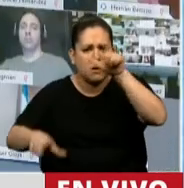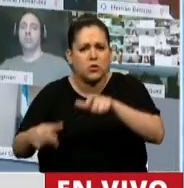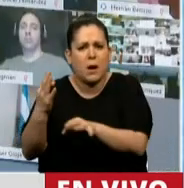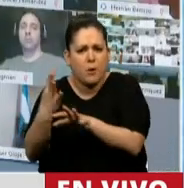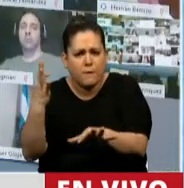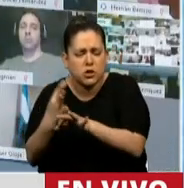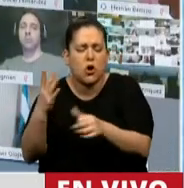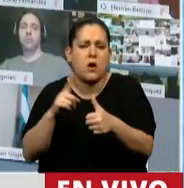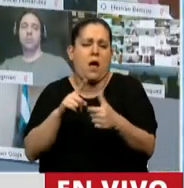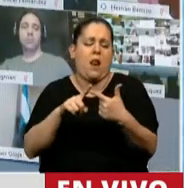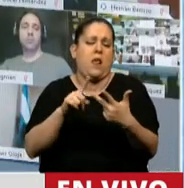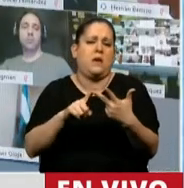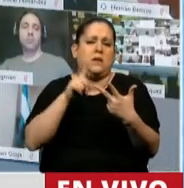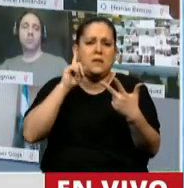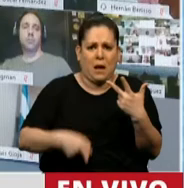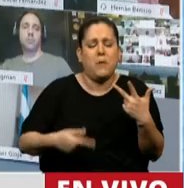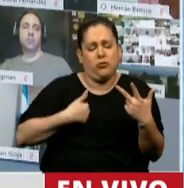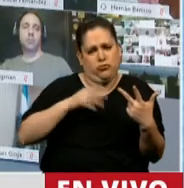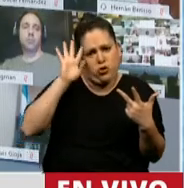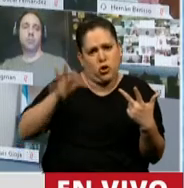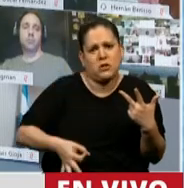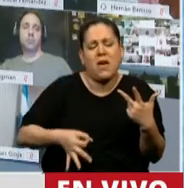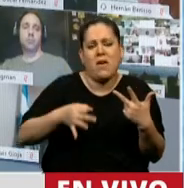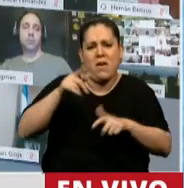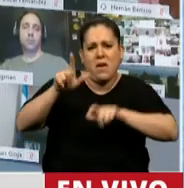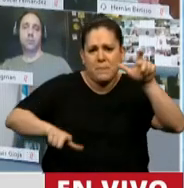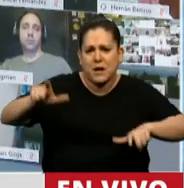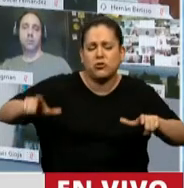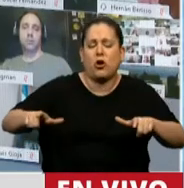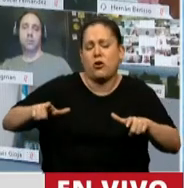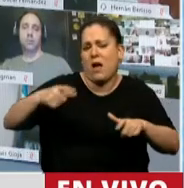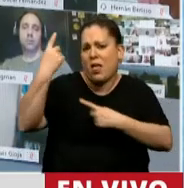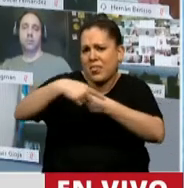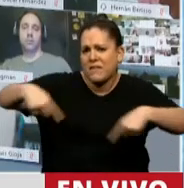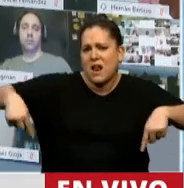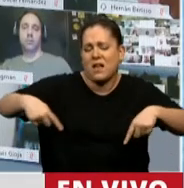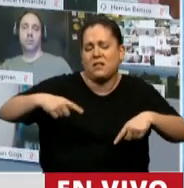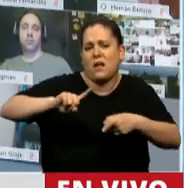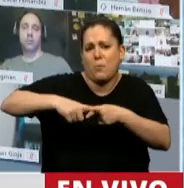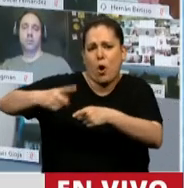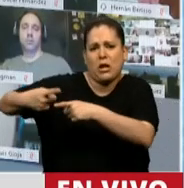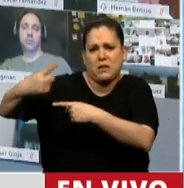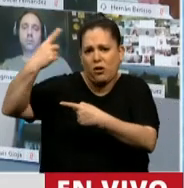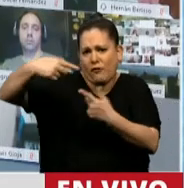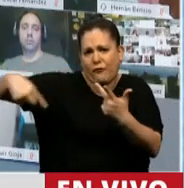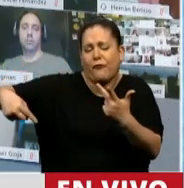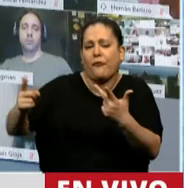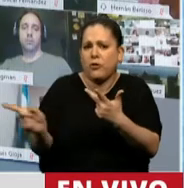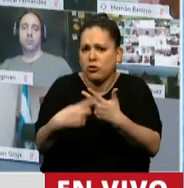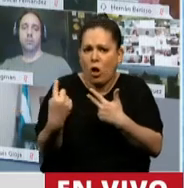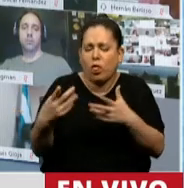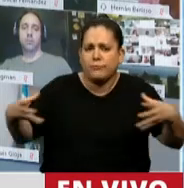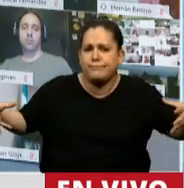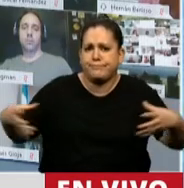y me consta del esfuerzo enorme de los distintos niveles de gobierno para paliar,